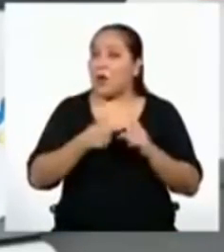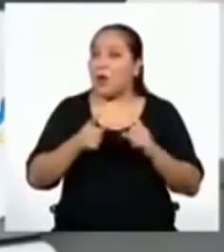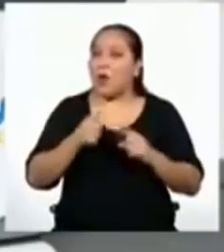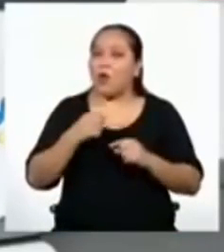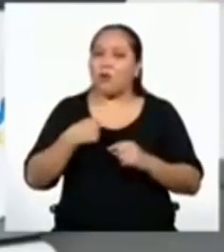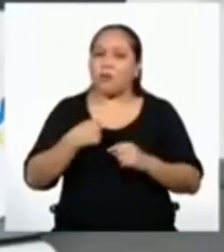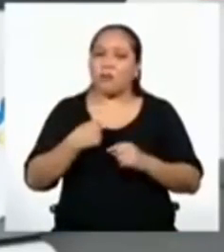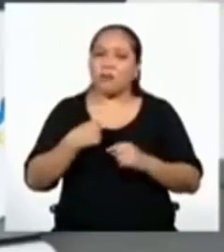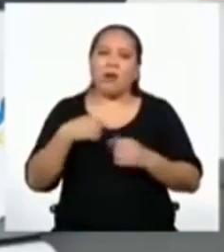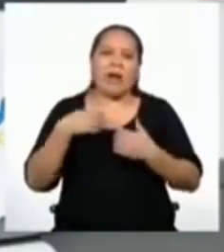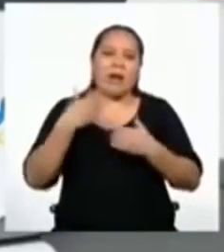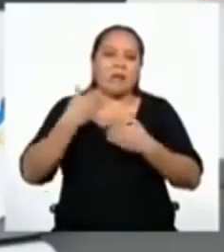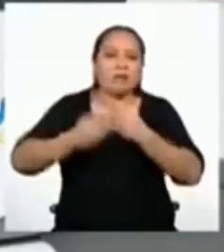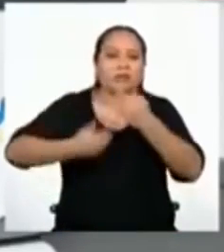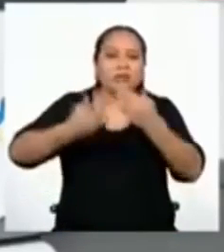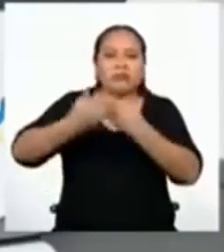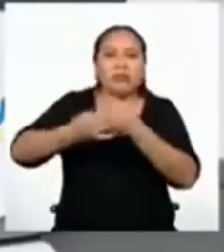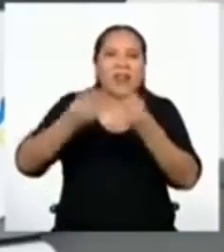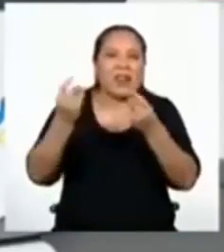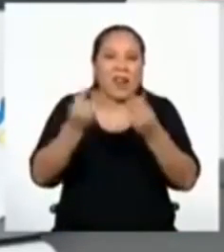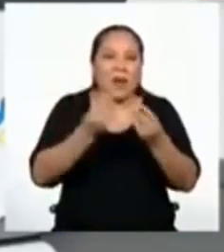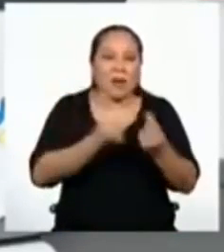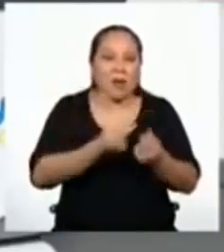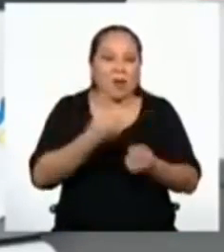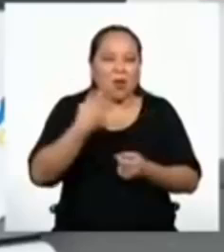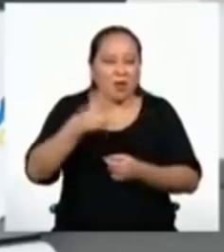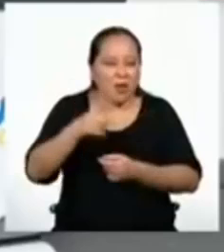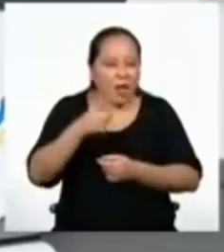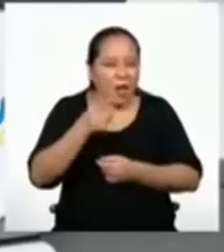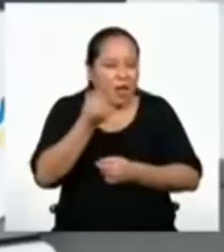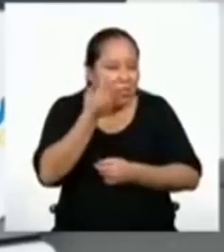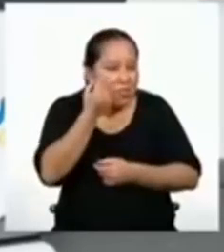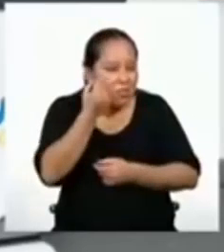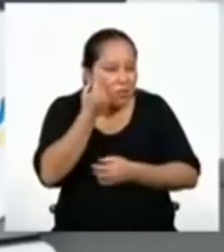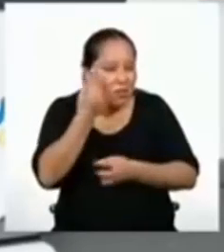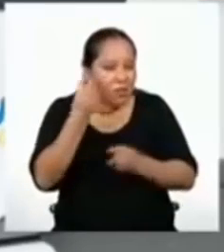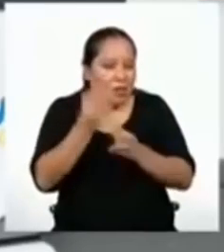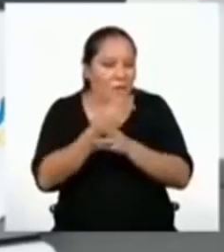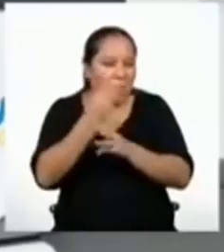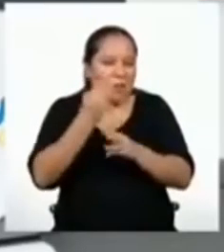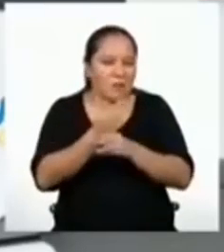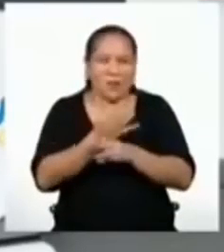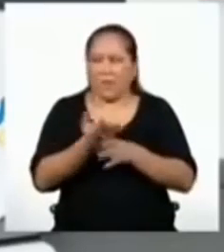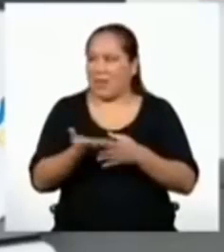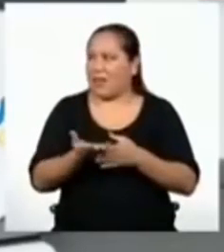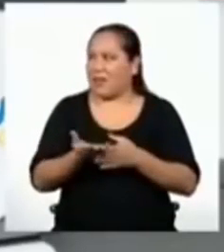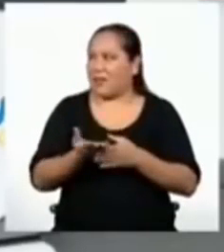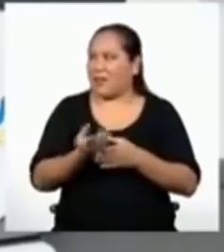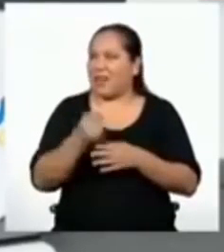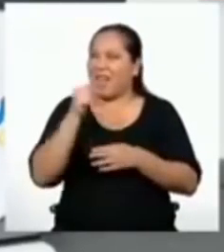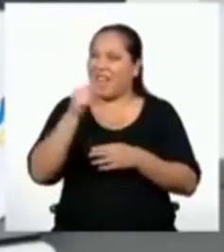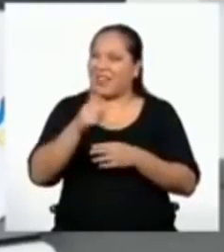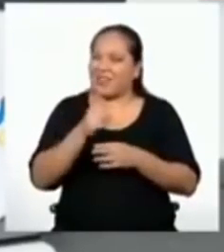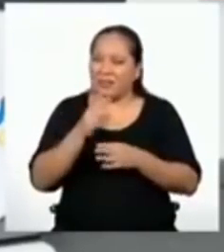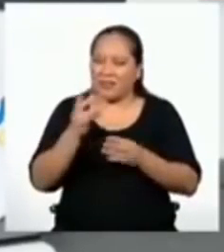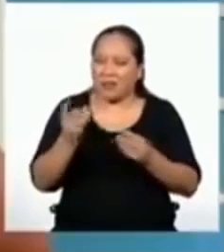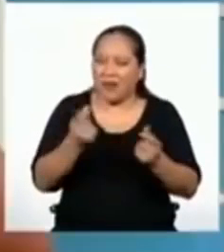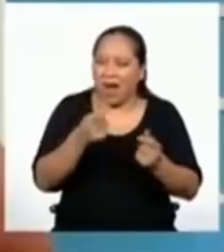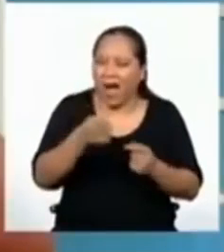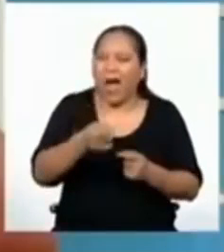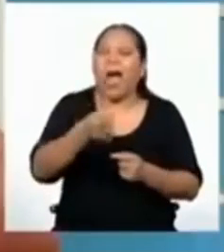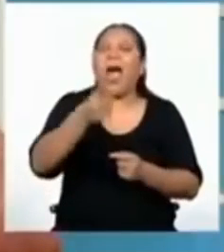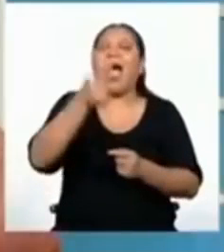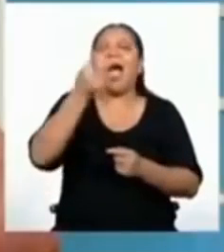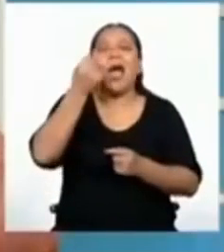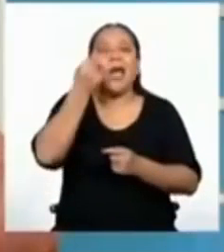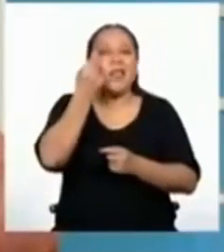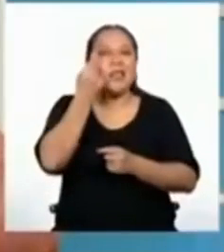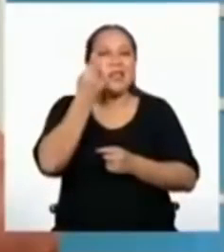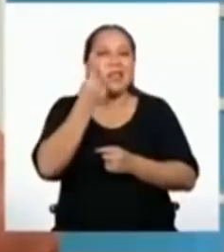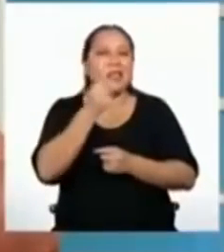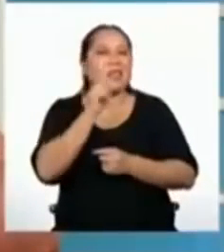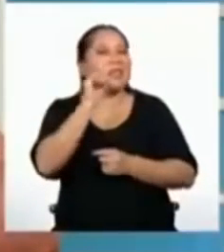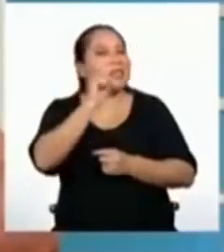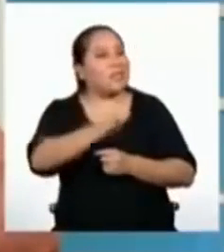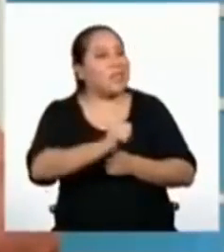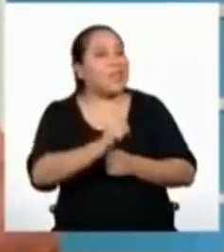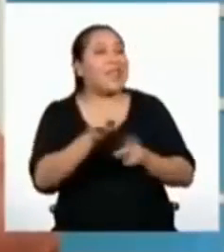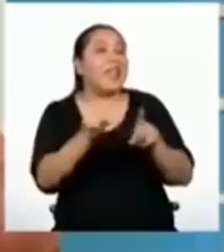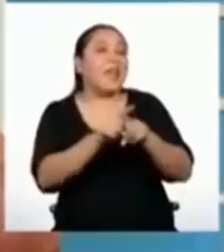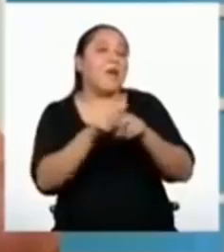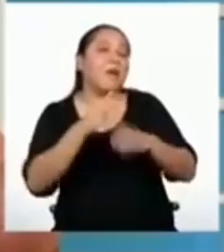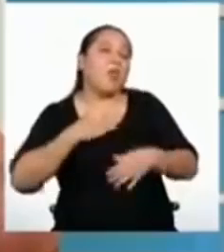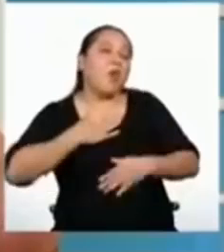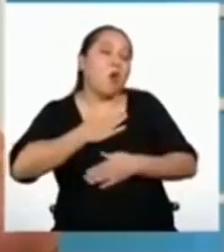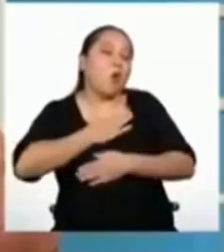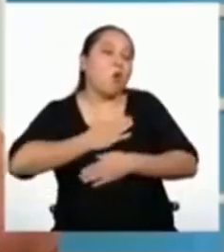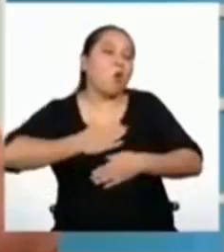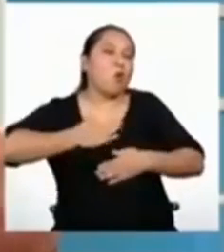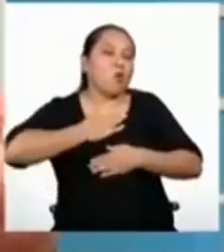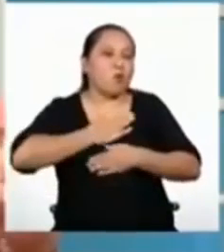avanza más rápido cuando le agarra el truco a la matemática. Es eso. La cosa es agarrarle el truco. Y el gusto. Por ejemplo,